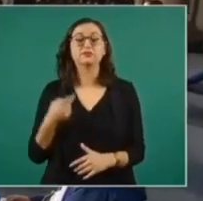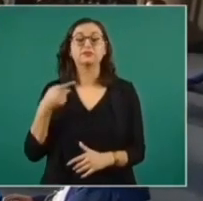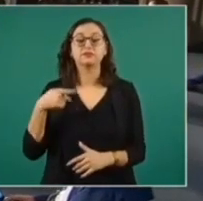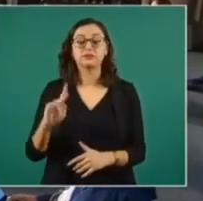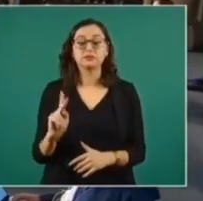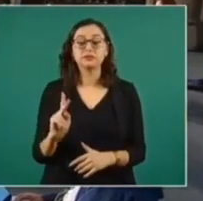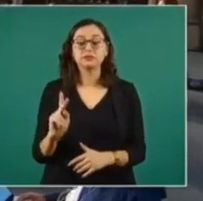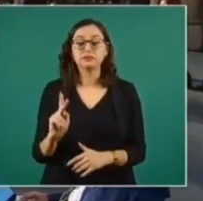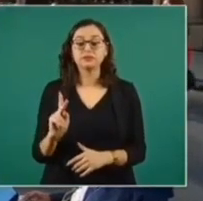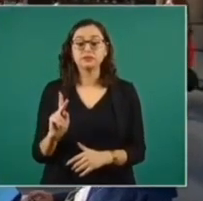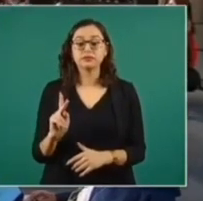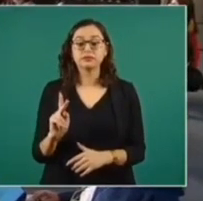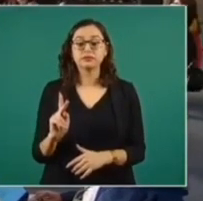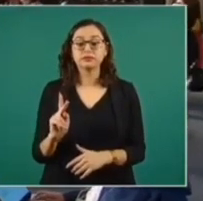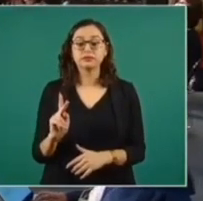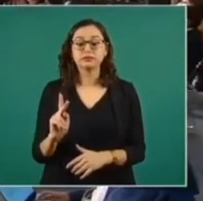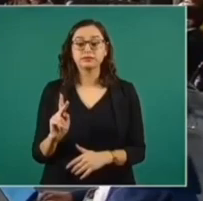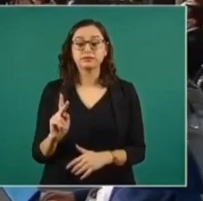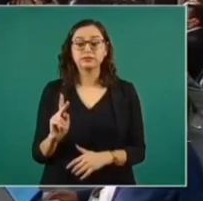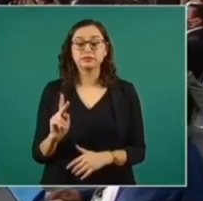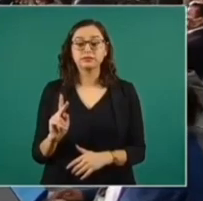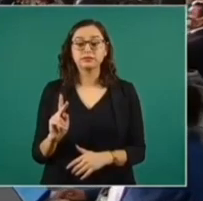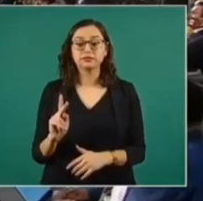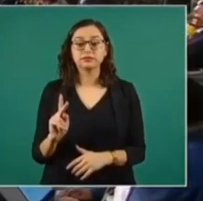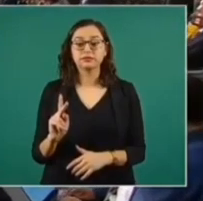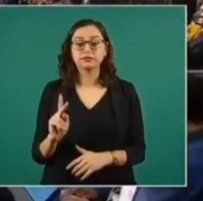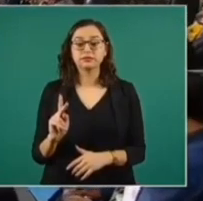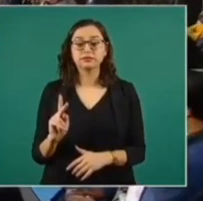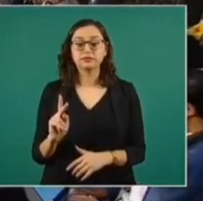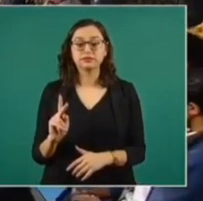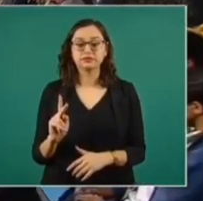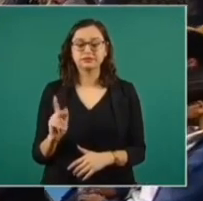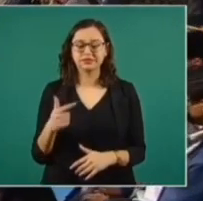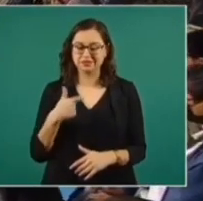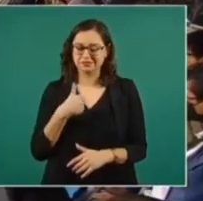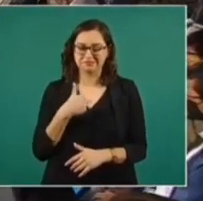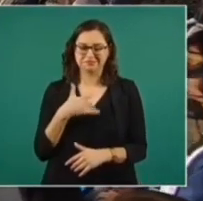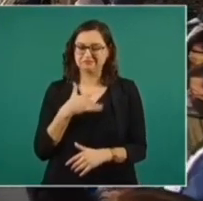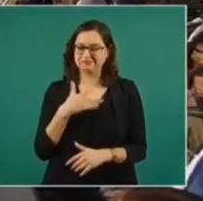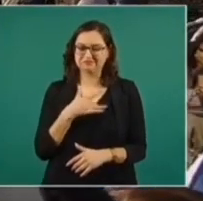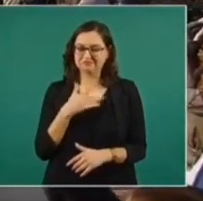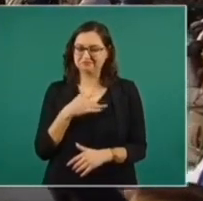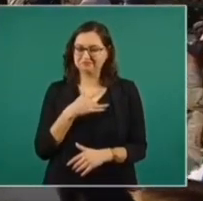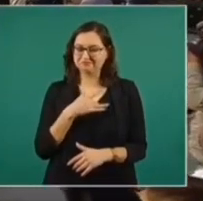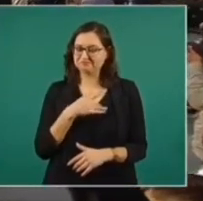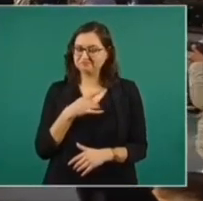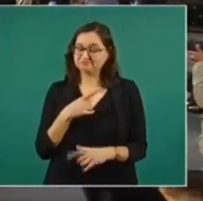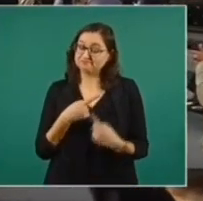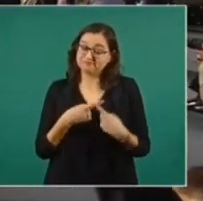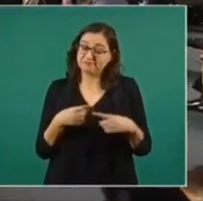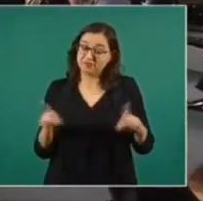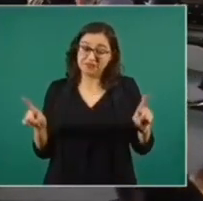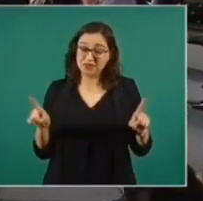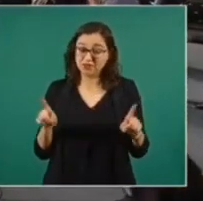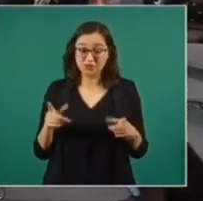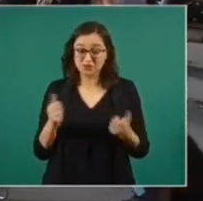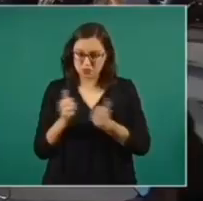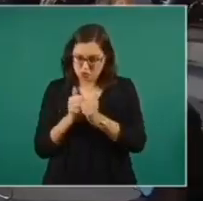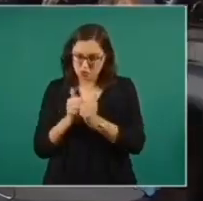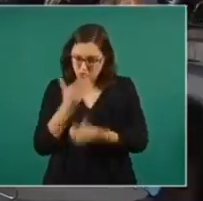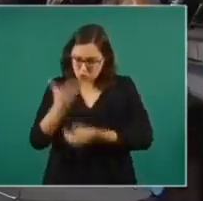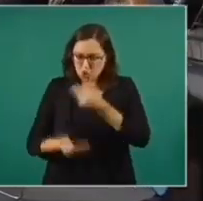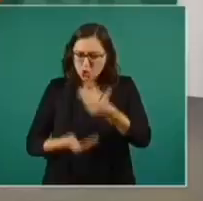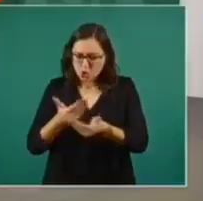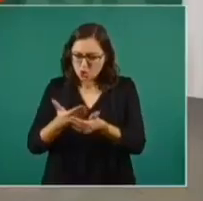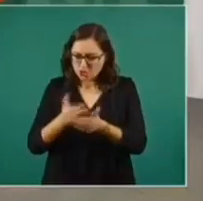Pero yo discrepo, o sea, te lo digo respetuosamente,